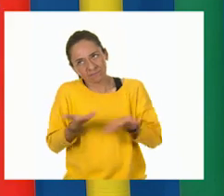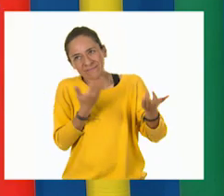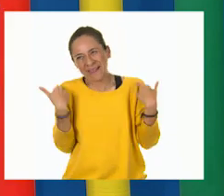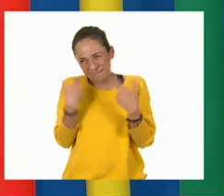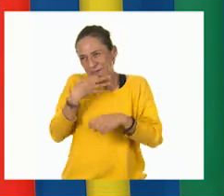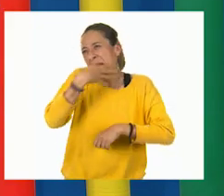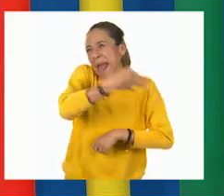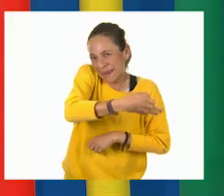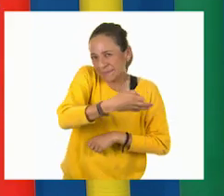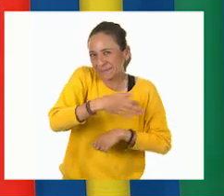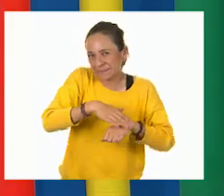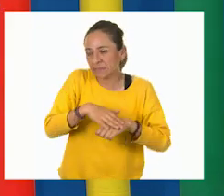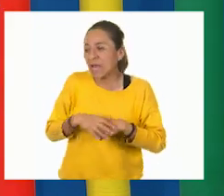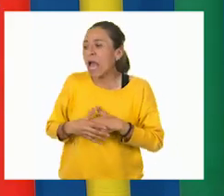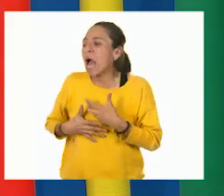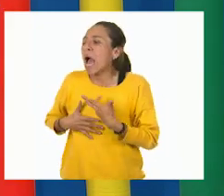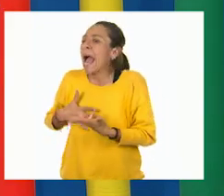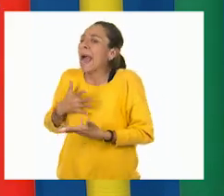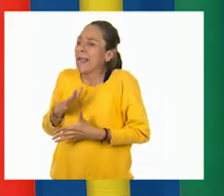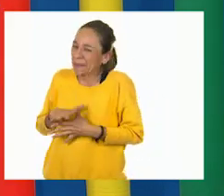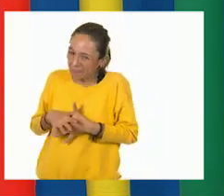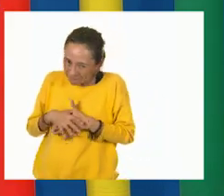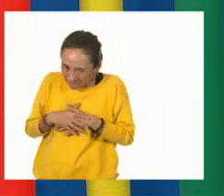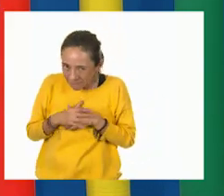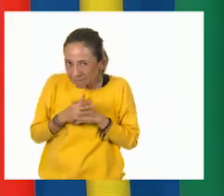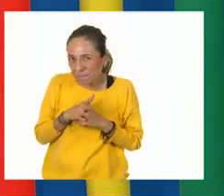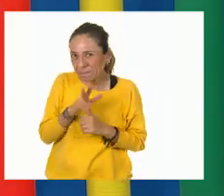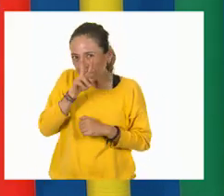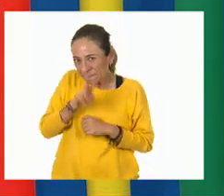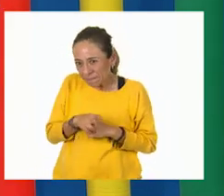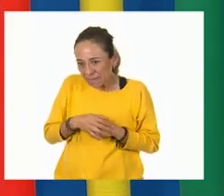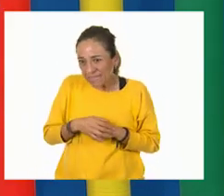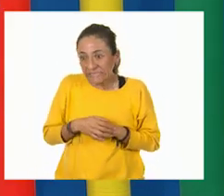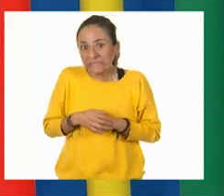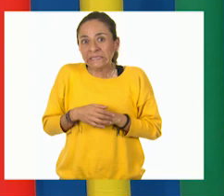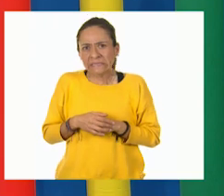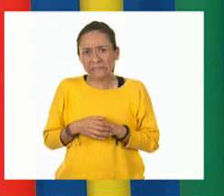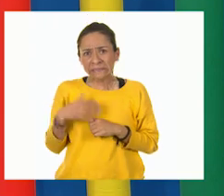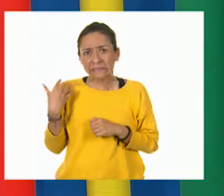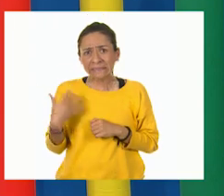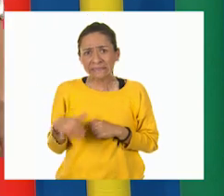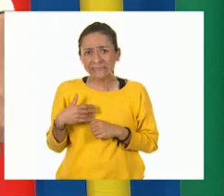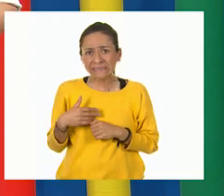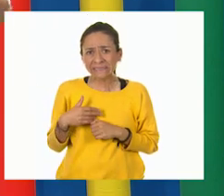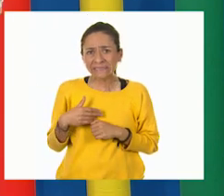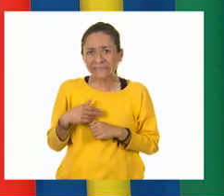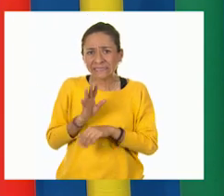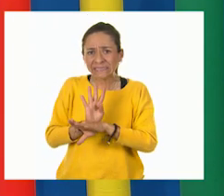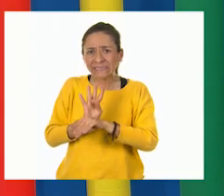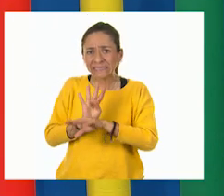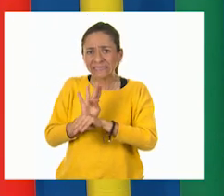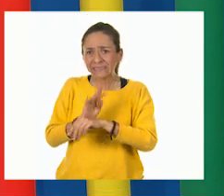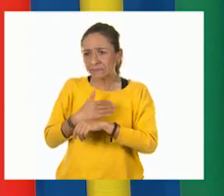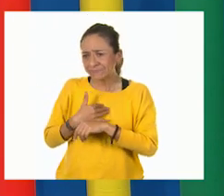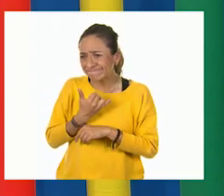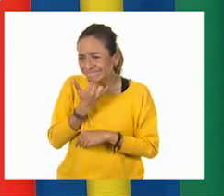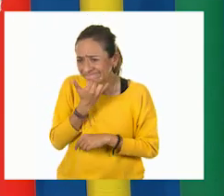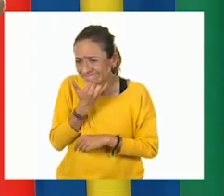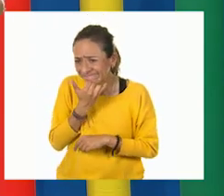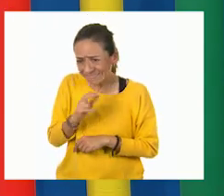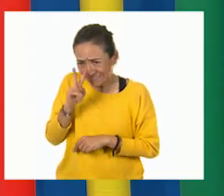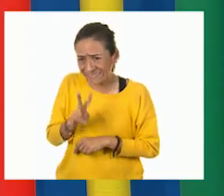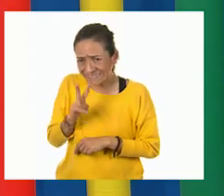¡Ay! Ahora sí que como tú dices. ¡Híjoles! Perdón, Tom. La verdad es que lo olvidé.